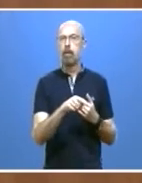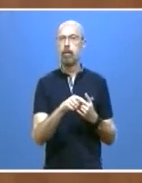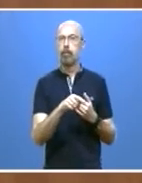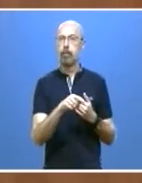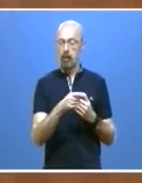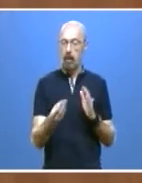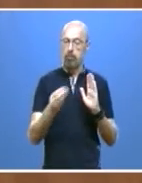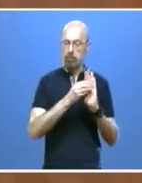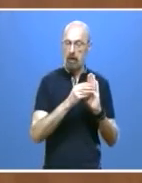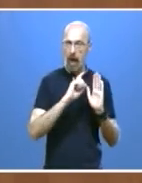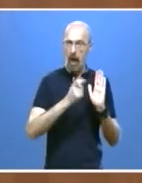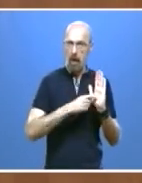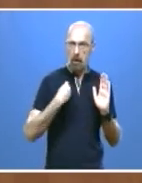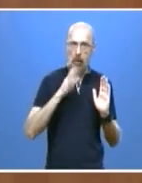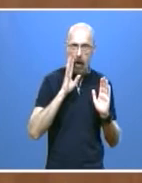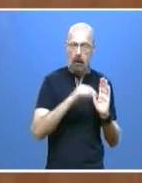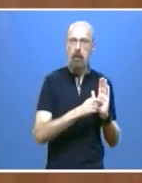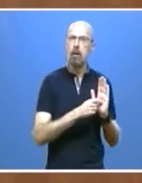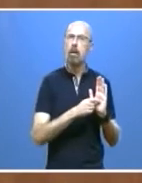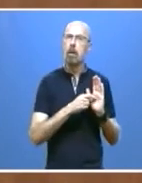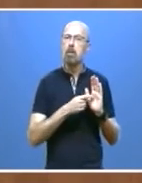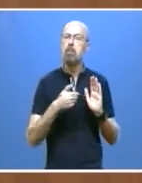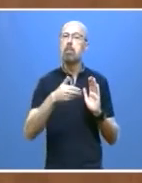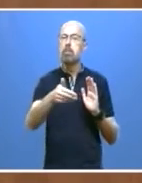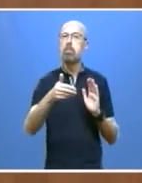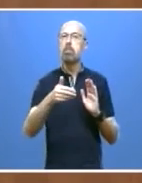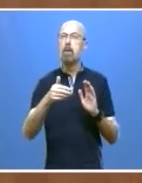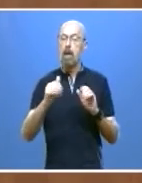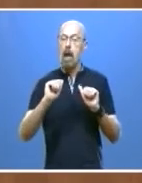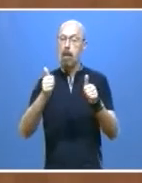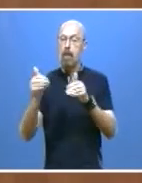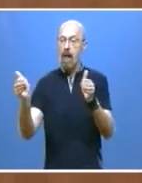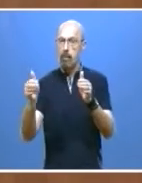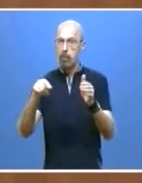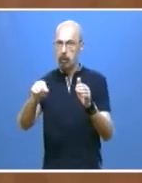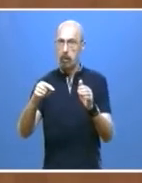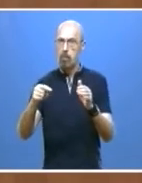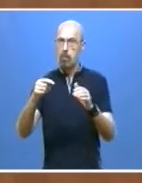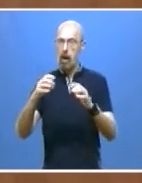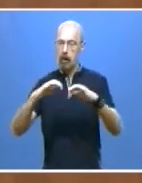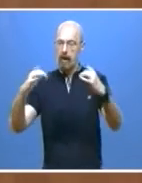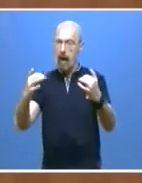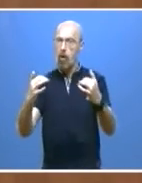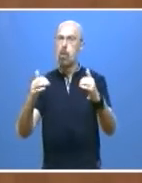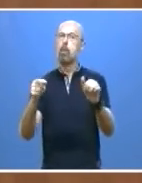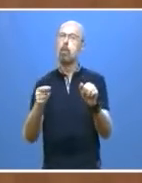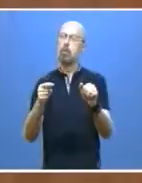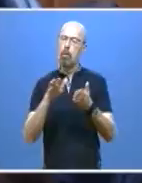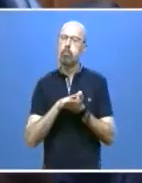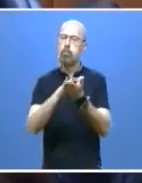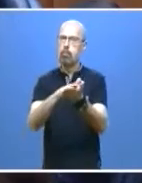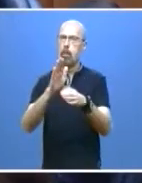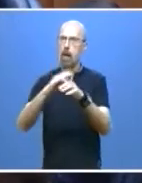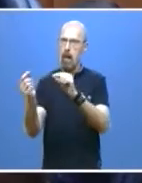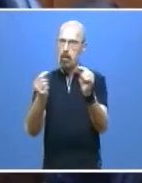remitiremos a las Cortes en el primer mes del nuevo periodo de sesiones. Pero la atención a nuestros mayores va mucho más